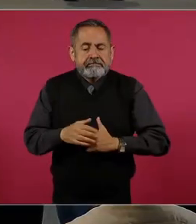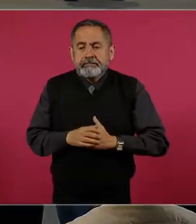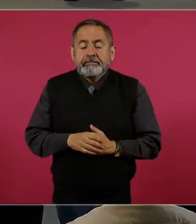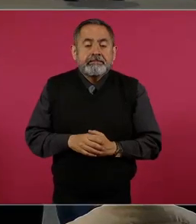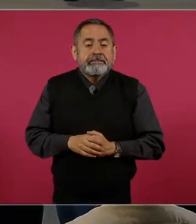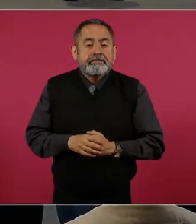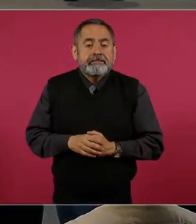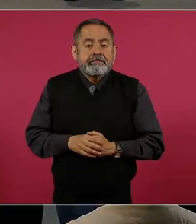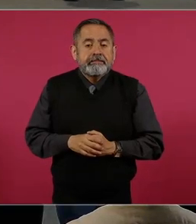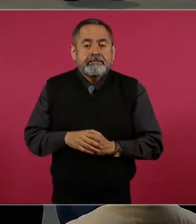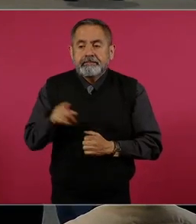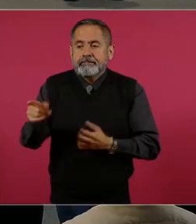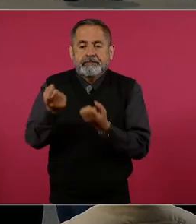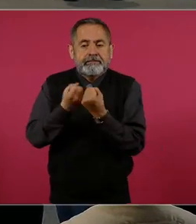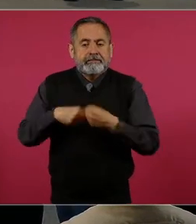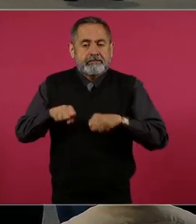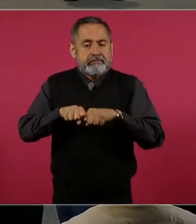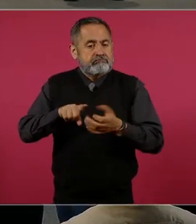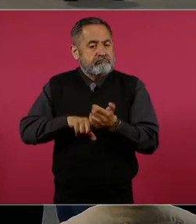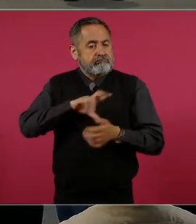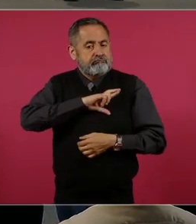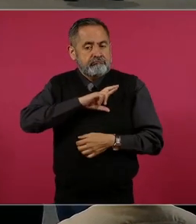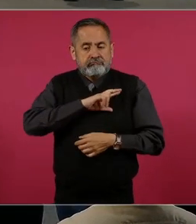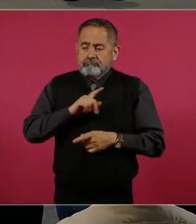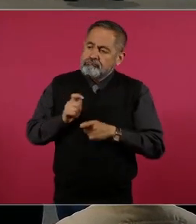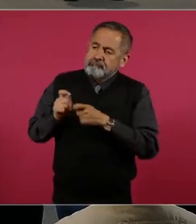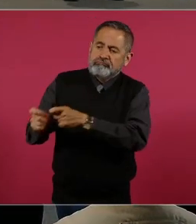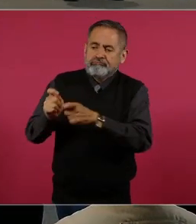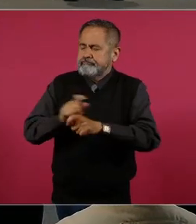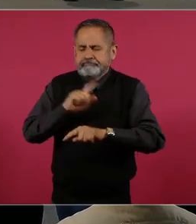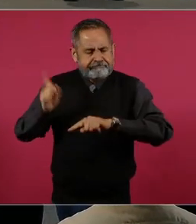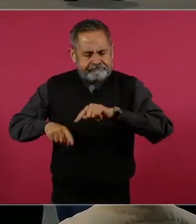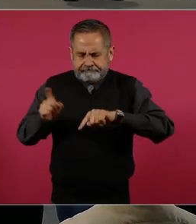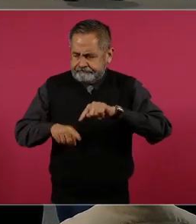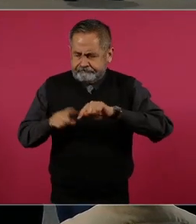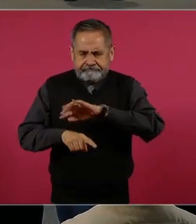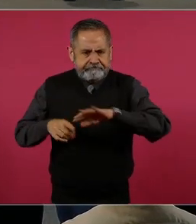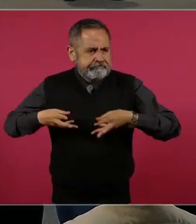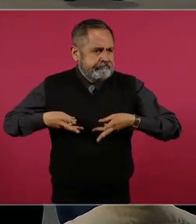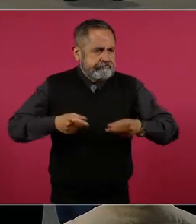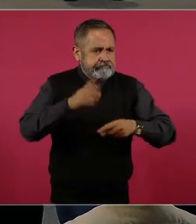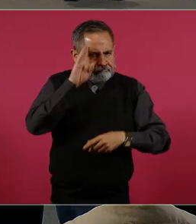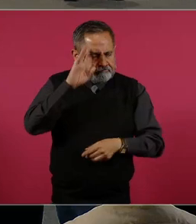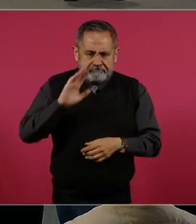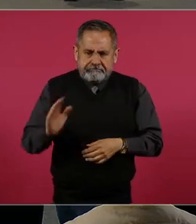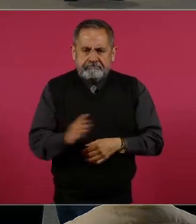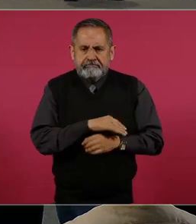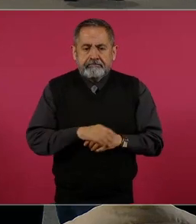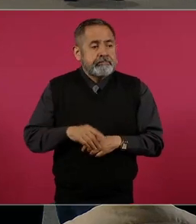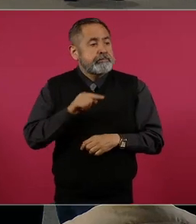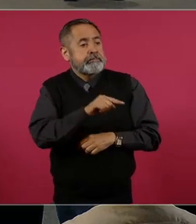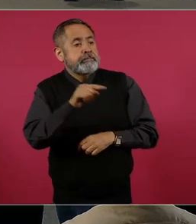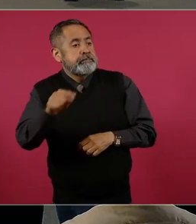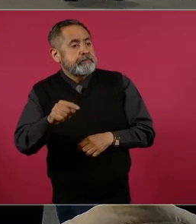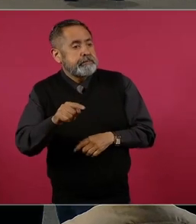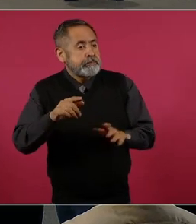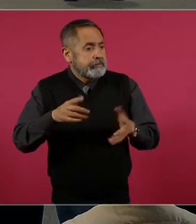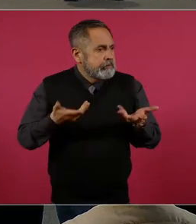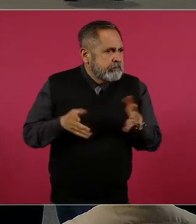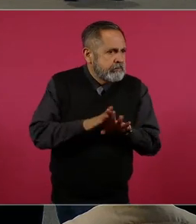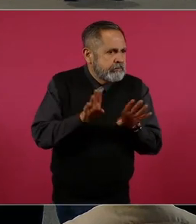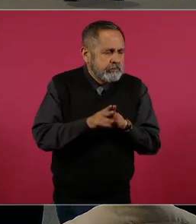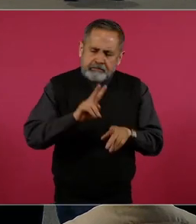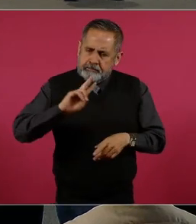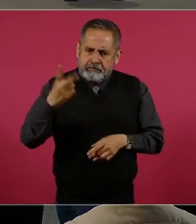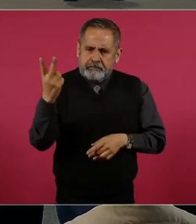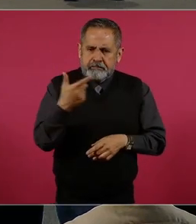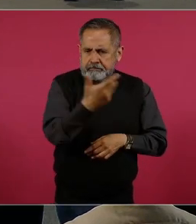seguros privados y otras prestaciones onerosas. También se han recuperado recursos de los fideicomisos sin estructura, que permitieron